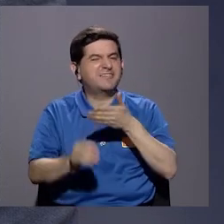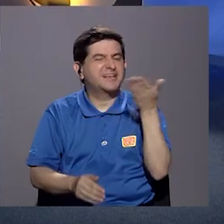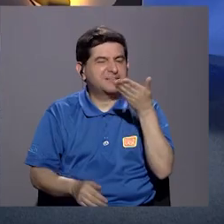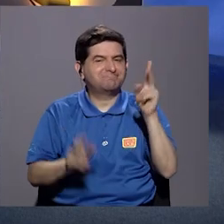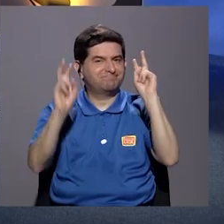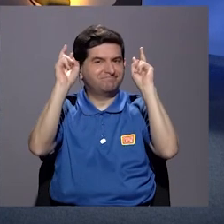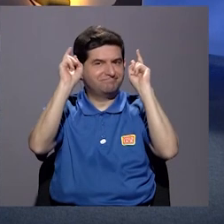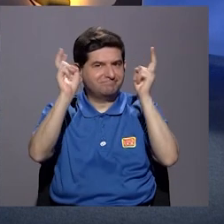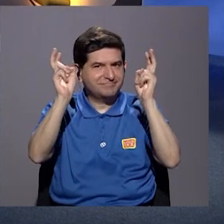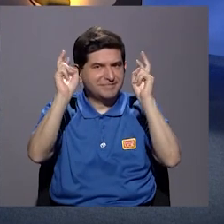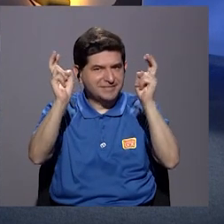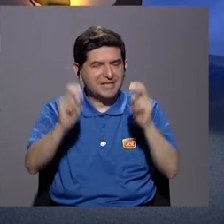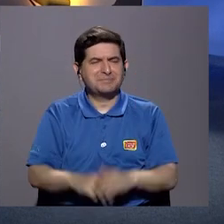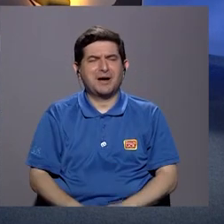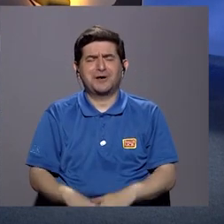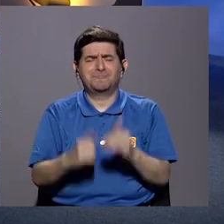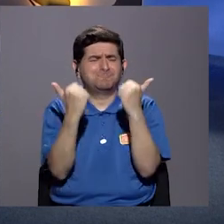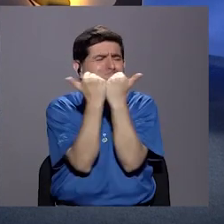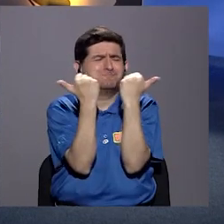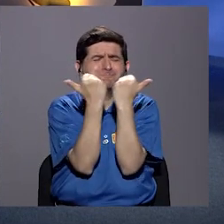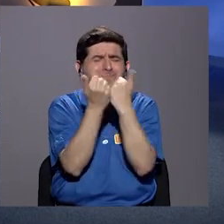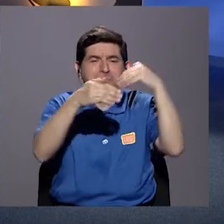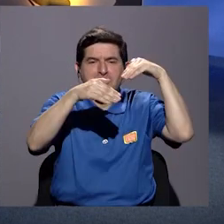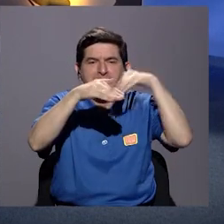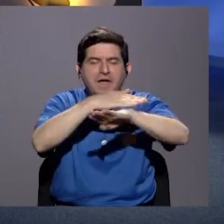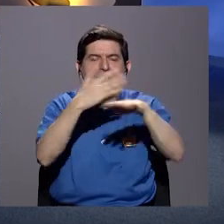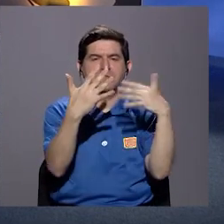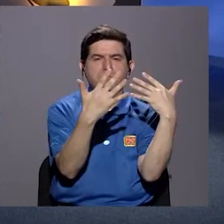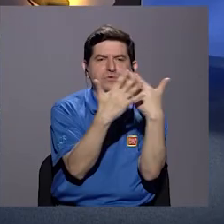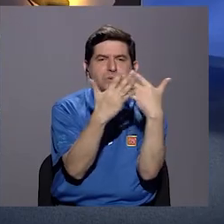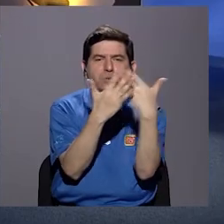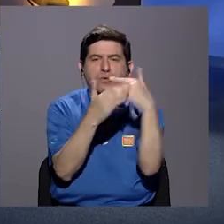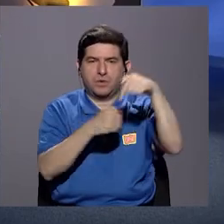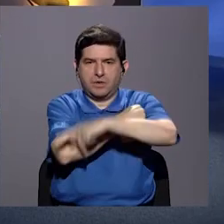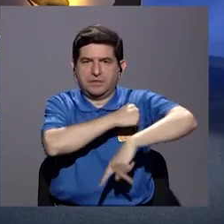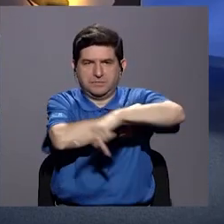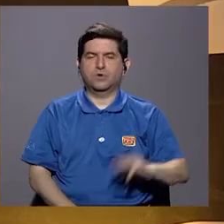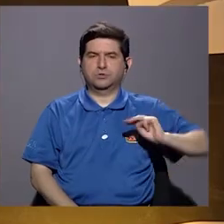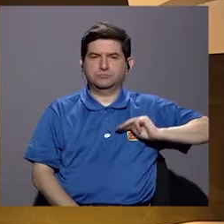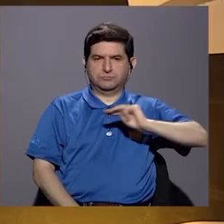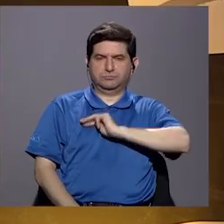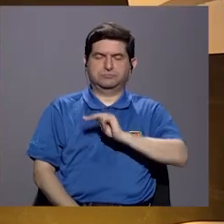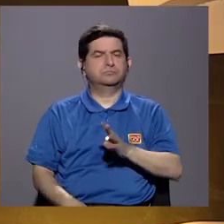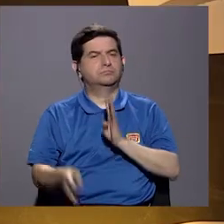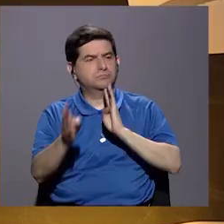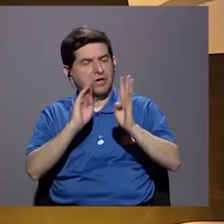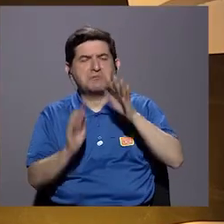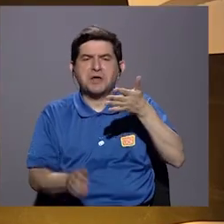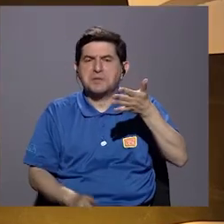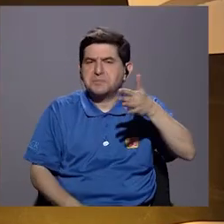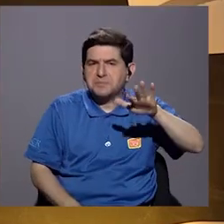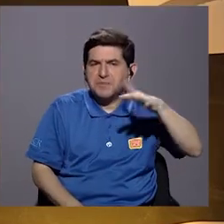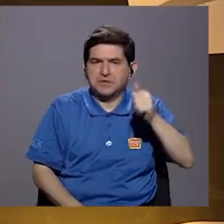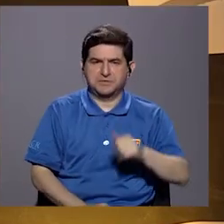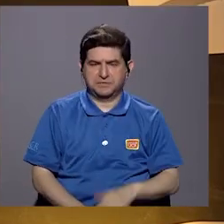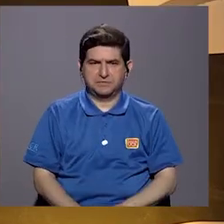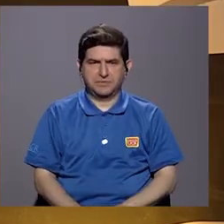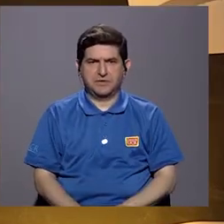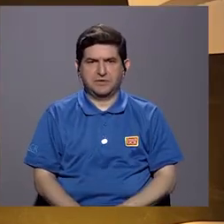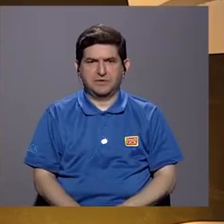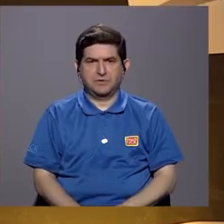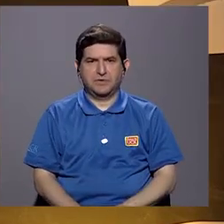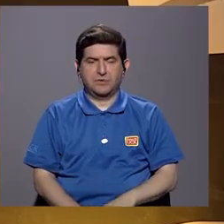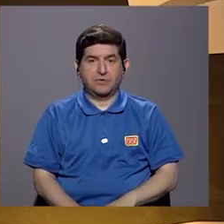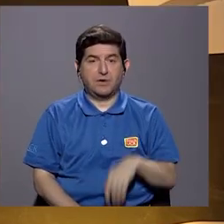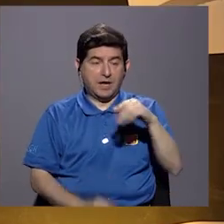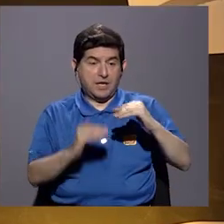del tema del hacinamiento en las cárceles de nuestro país. Se ha hablado que más o menos el